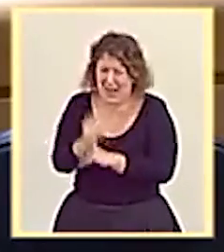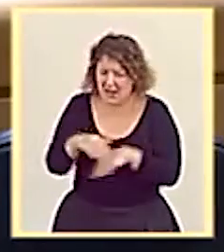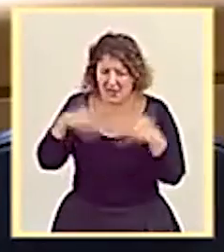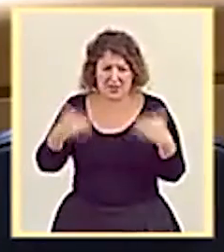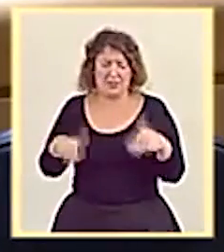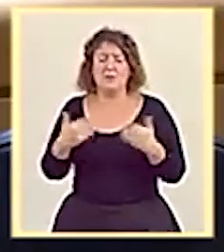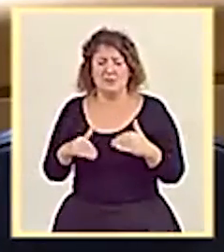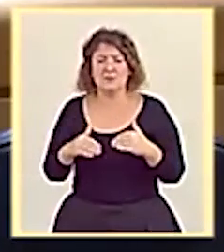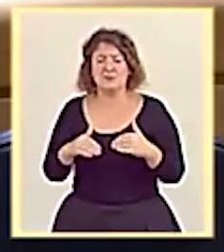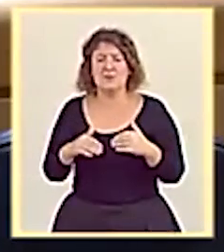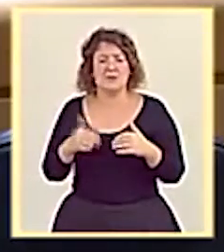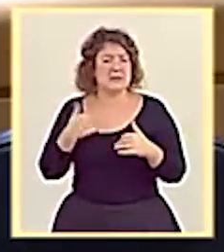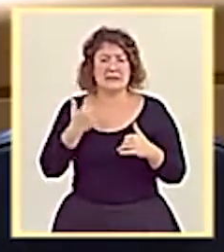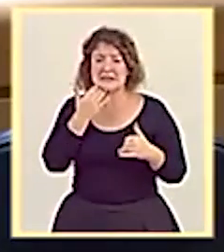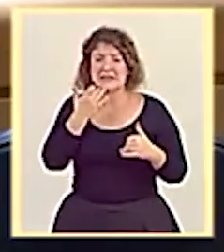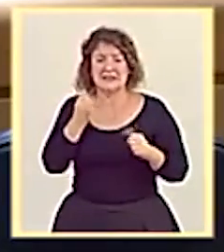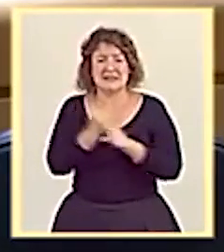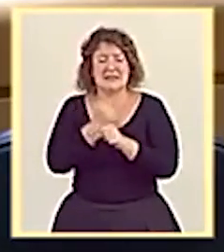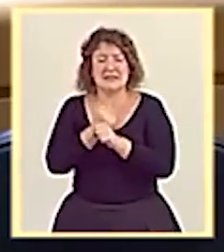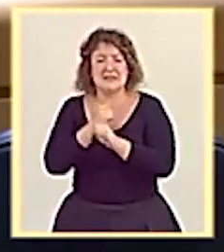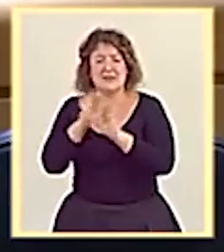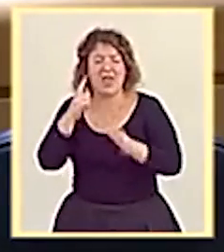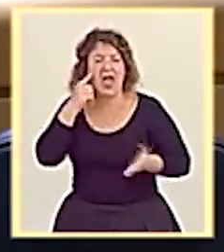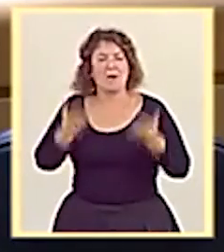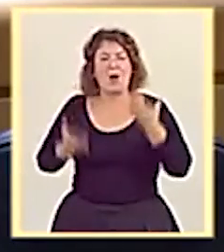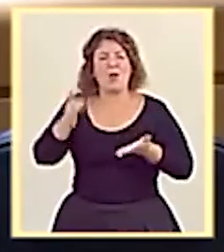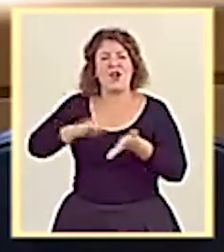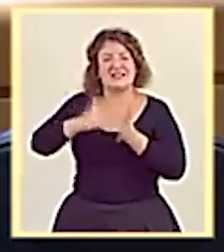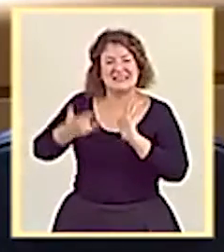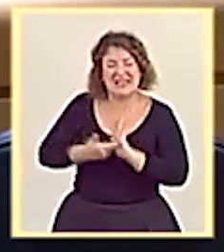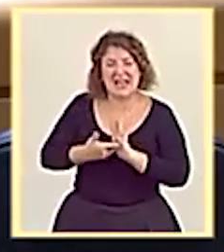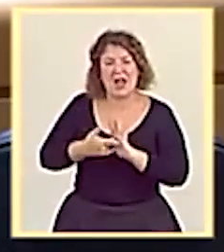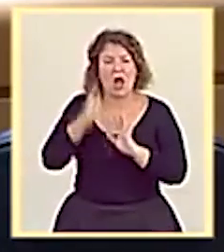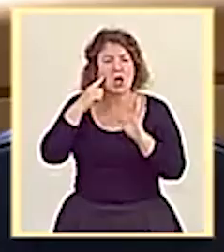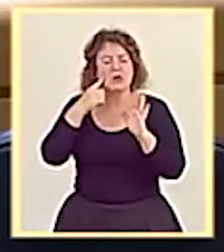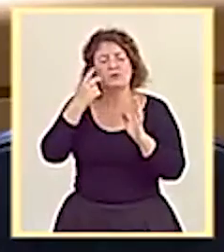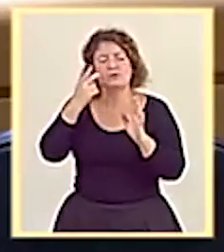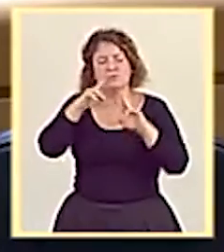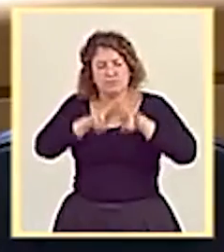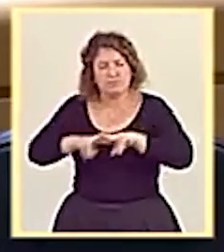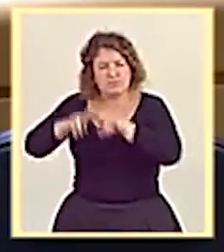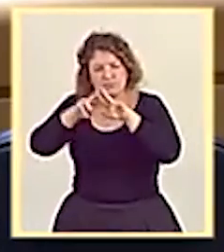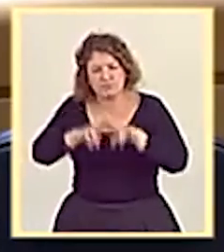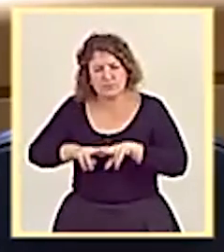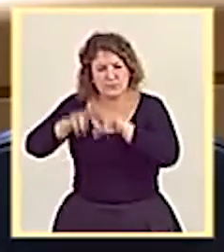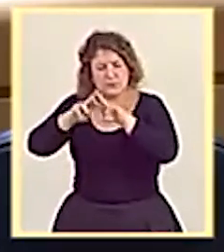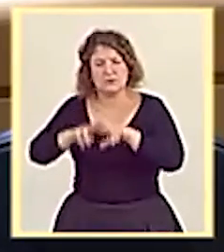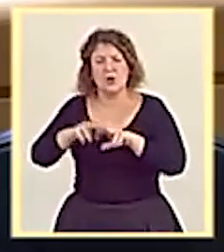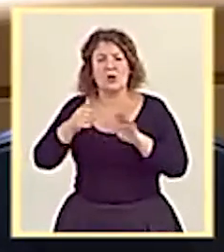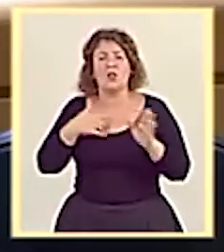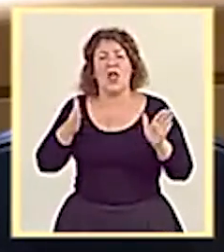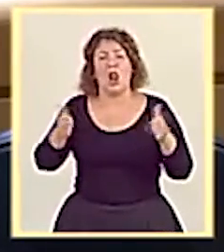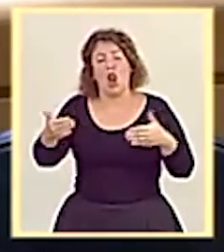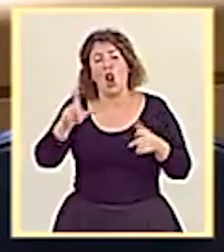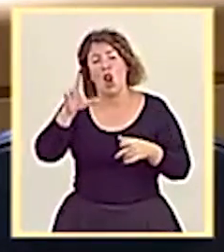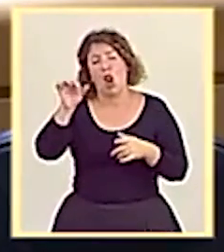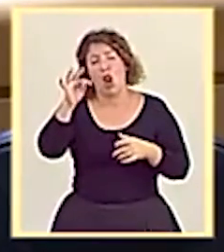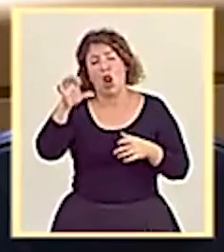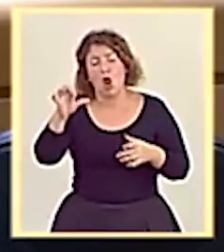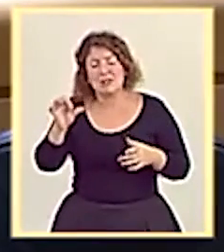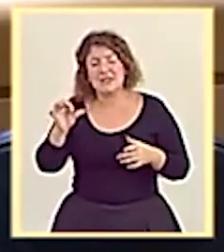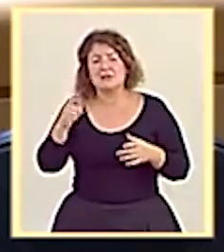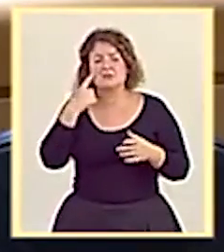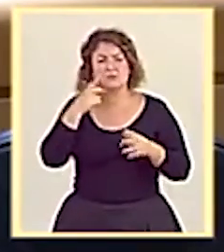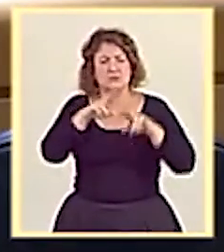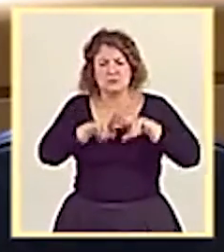Y en esos momentos está ya finalizado todo el trabajo de evaluación técnica y comprobación técnica de los distintos lotes. Y está muy avanzado el análisis